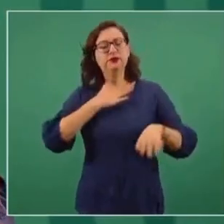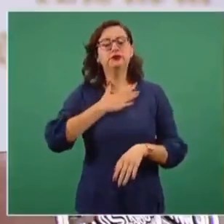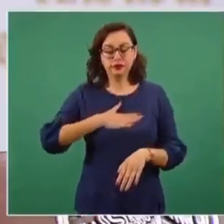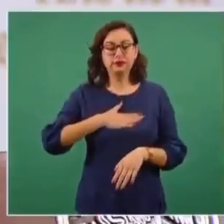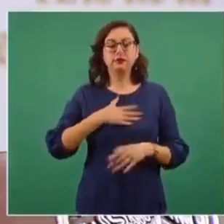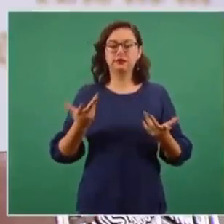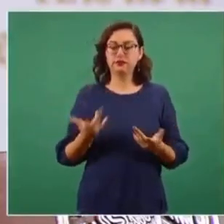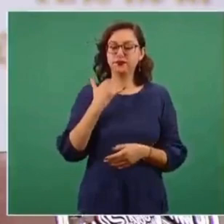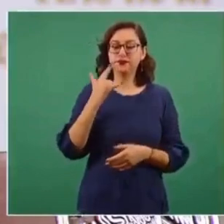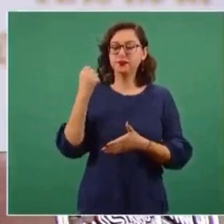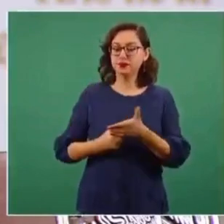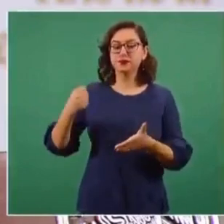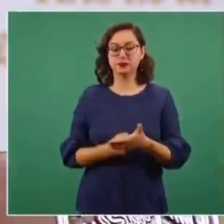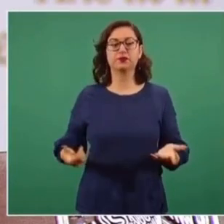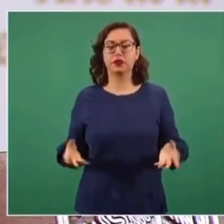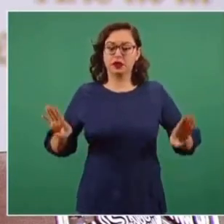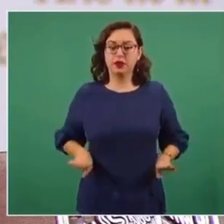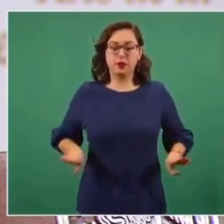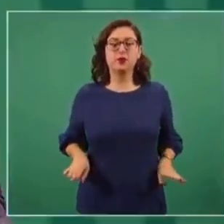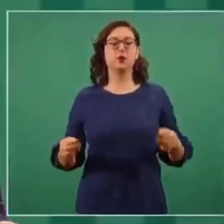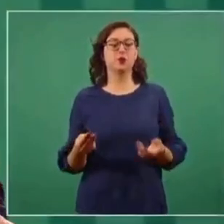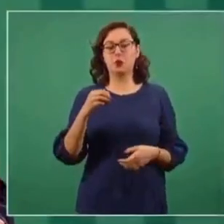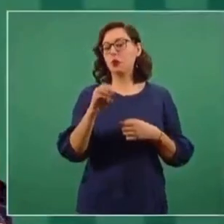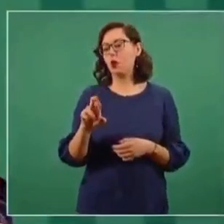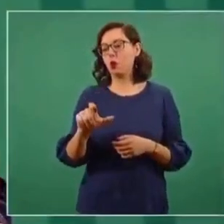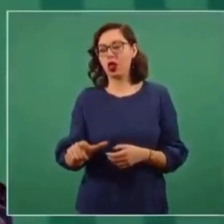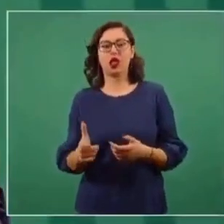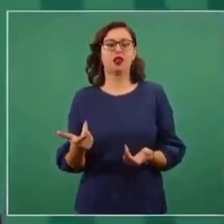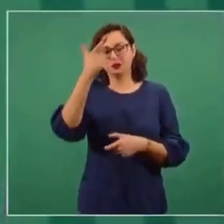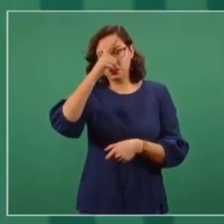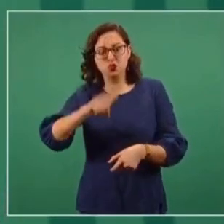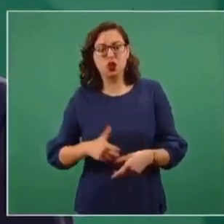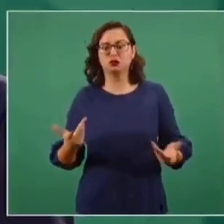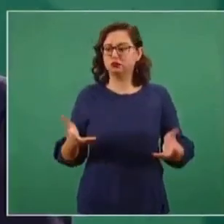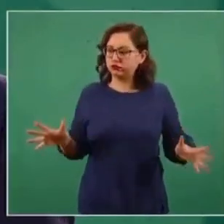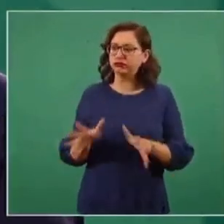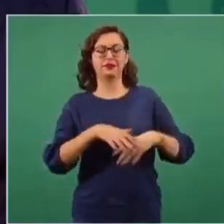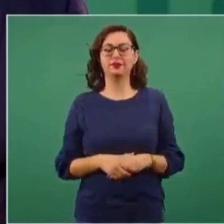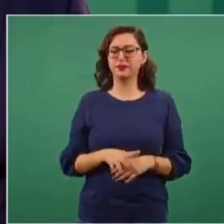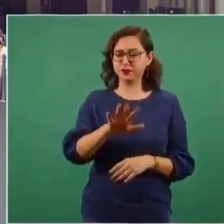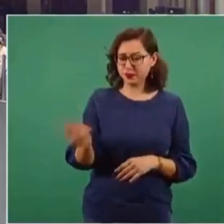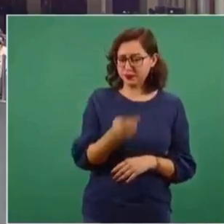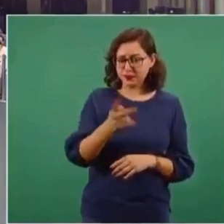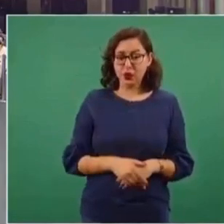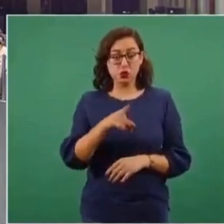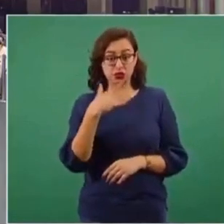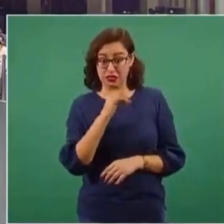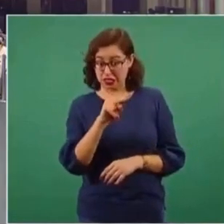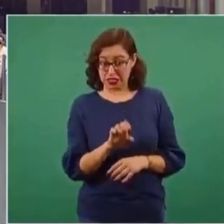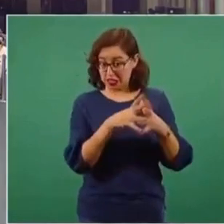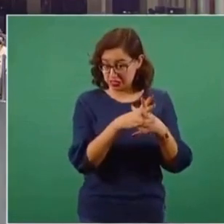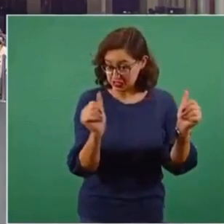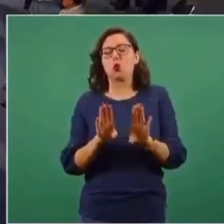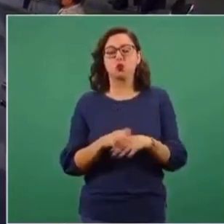Y queremos que se fortalezcan los valores morales, culturales, espirituales. Y queremos convencer y persuadir de que eso nos conviene a todos. ¿Usted no va entonces por desaparecer al